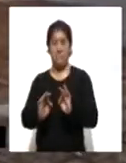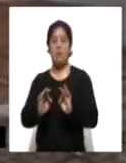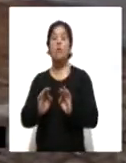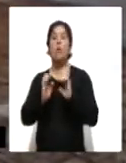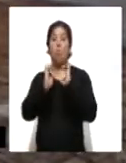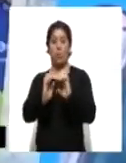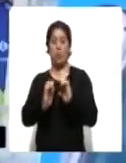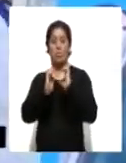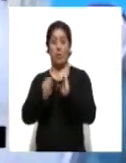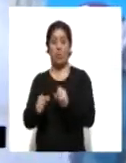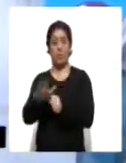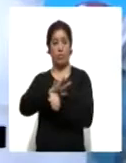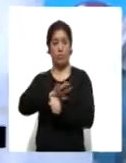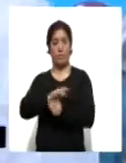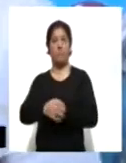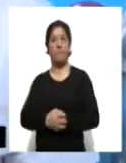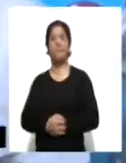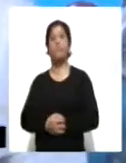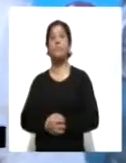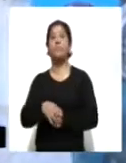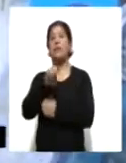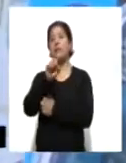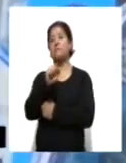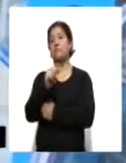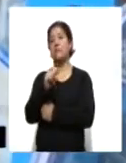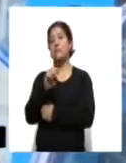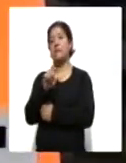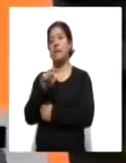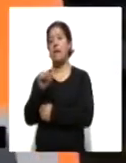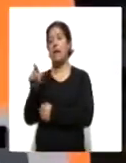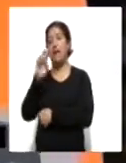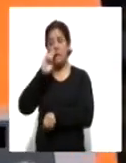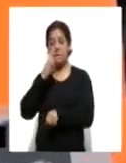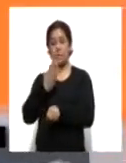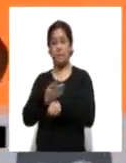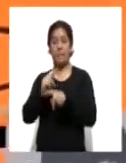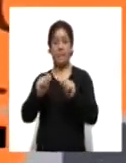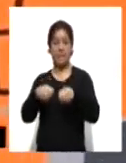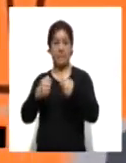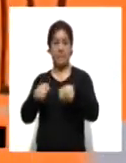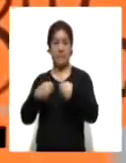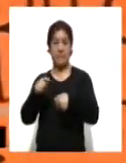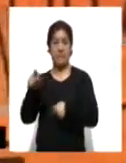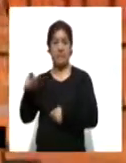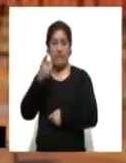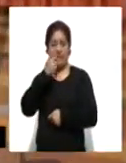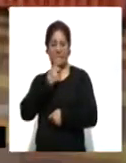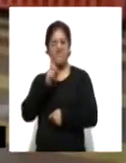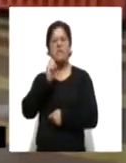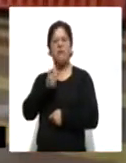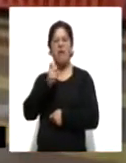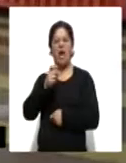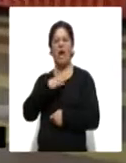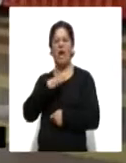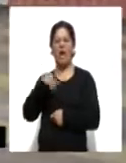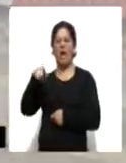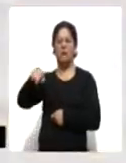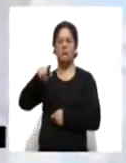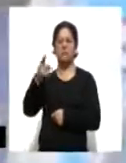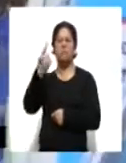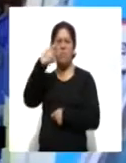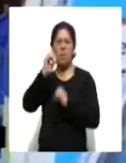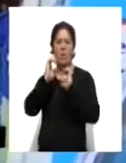de COVID-19. Estela Pluma, encargada de una tienda de abarrotes, compartió las medidas que aplica en este espacio para prevenir contagios.